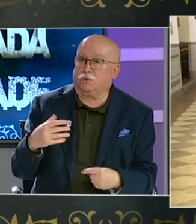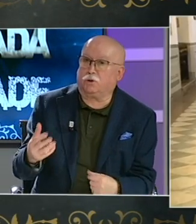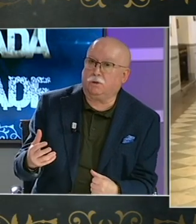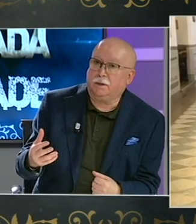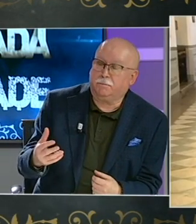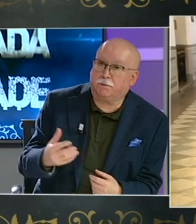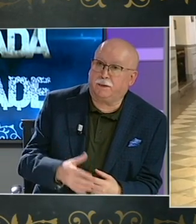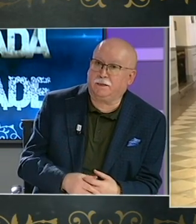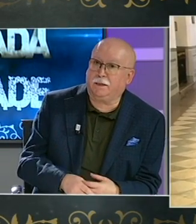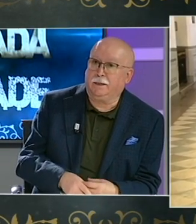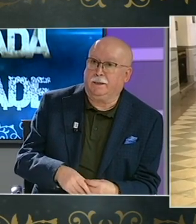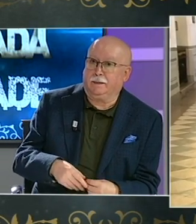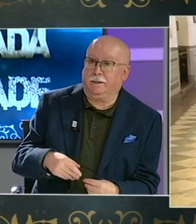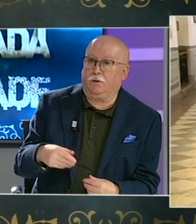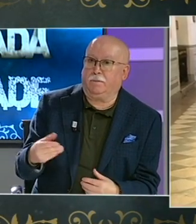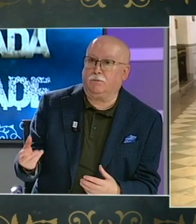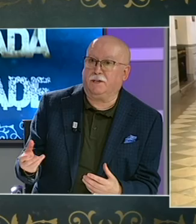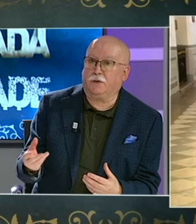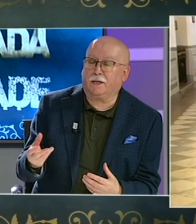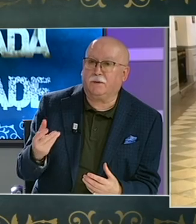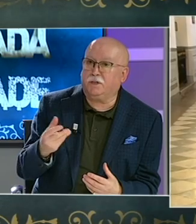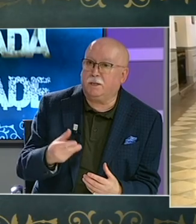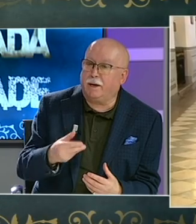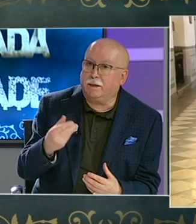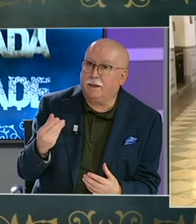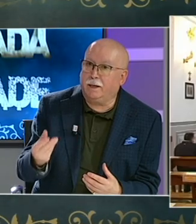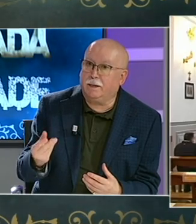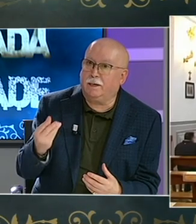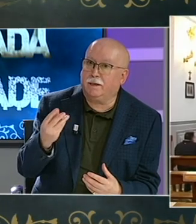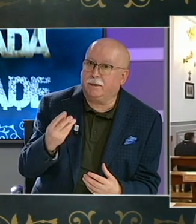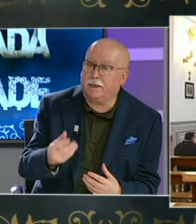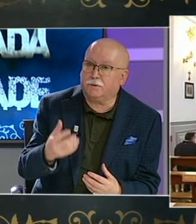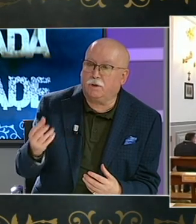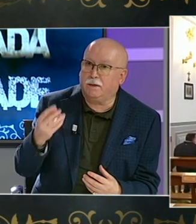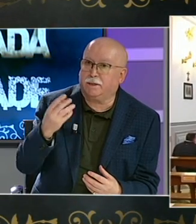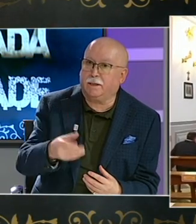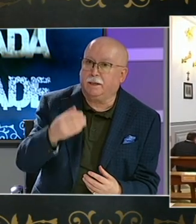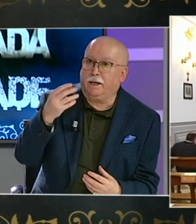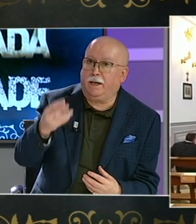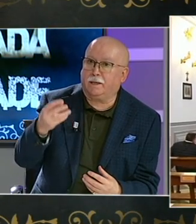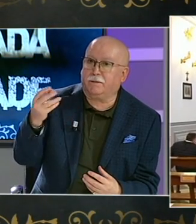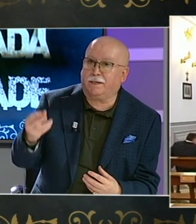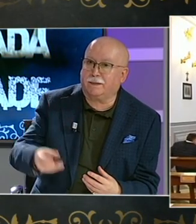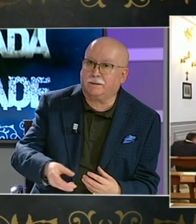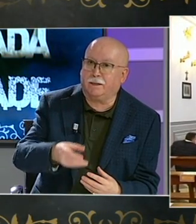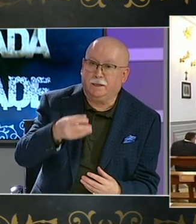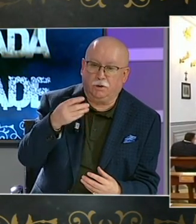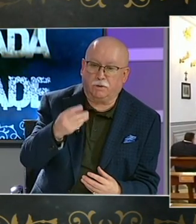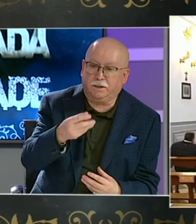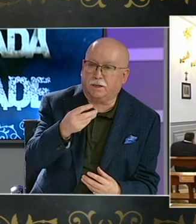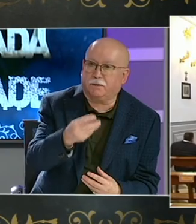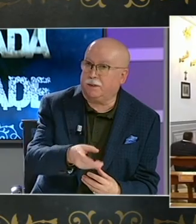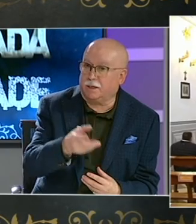y lo que se votó por parte de los hermanos mayores que en definitiva es las hermandades son las hermandades es la Semana Santa